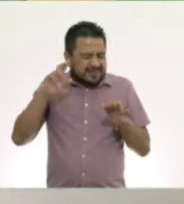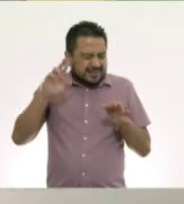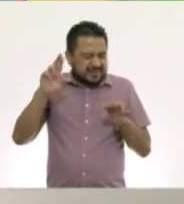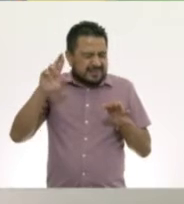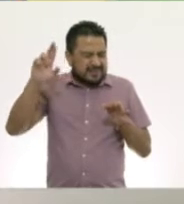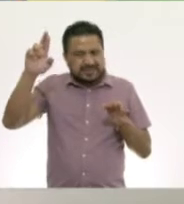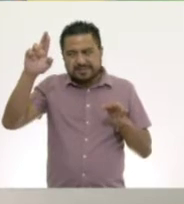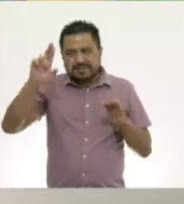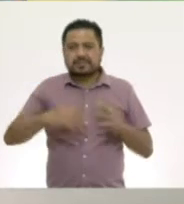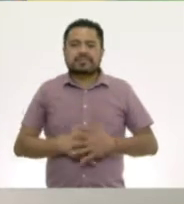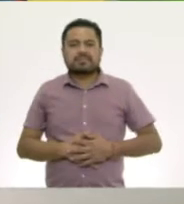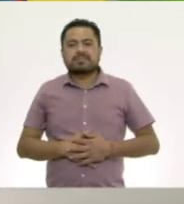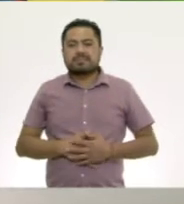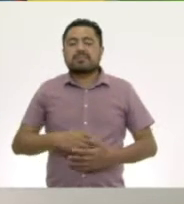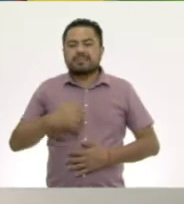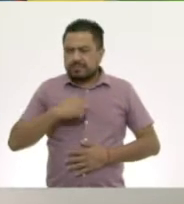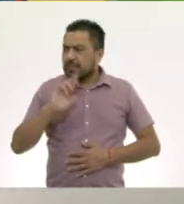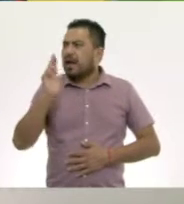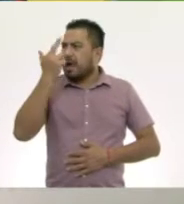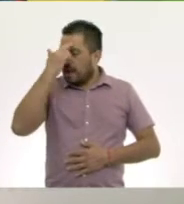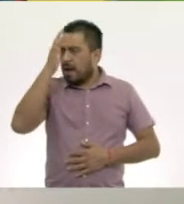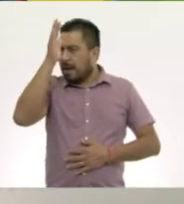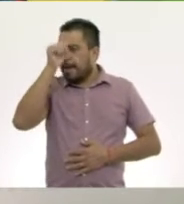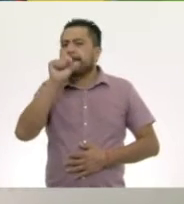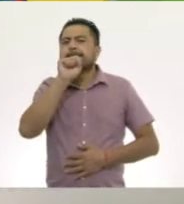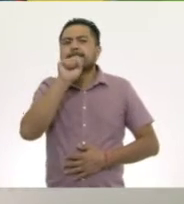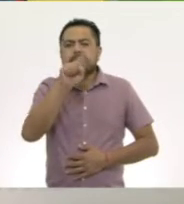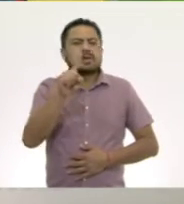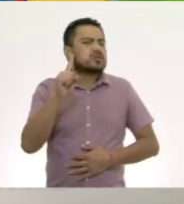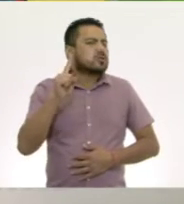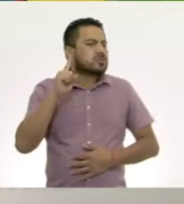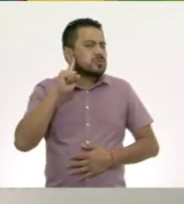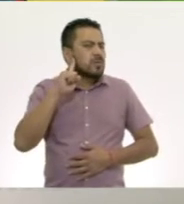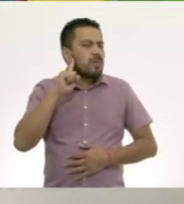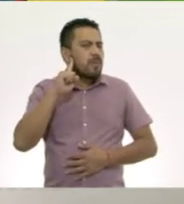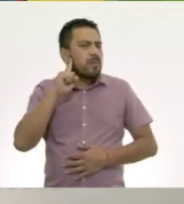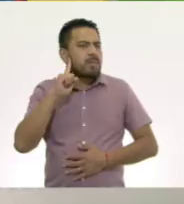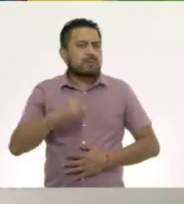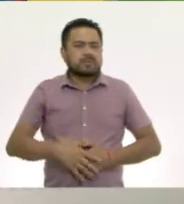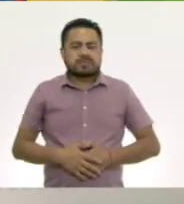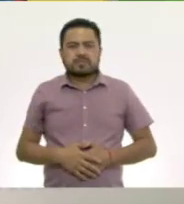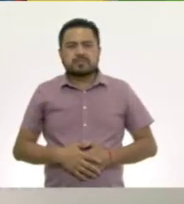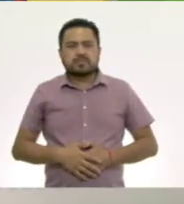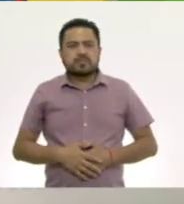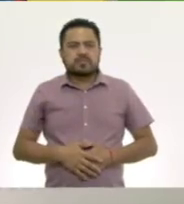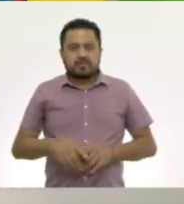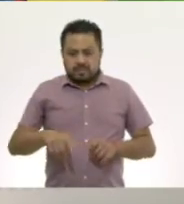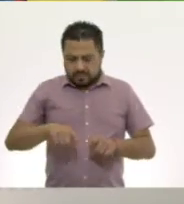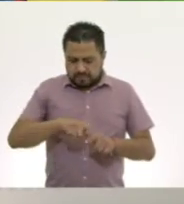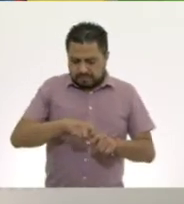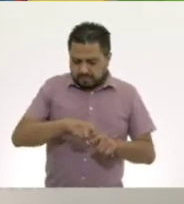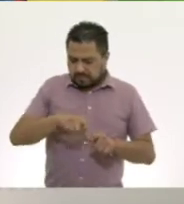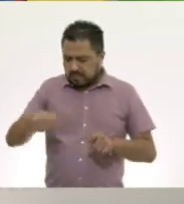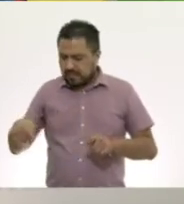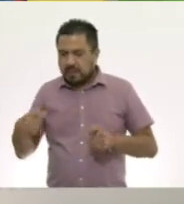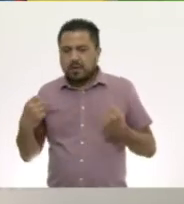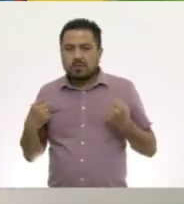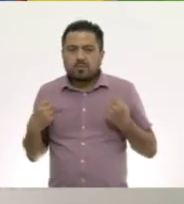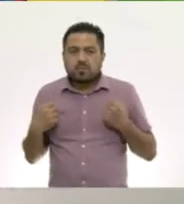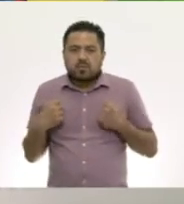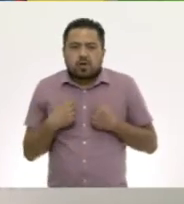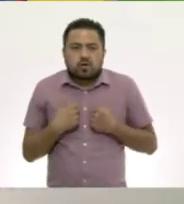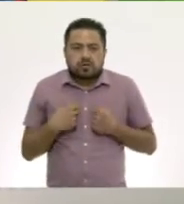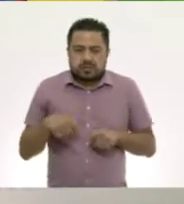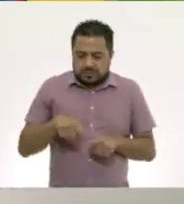Y recuerdo también el sonido del cierre de una mochila.